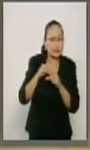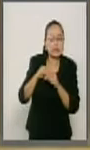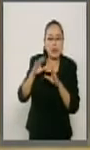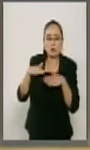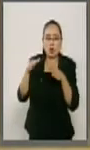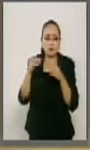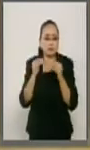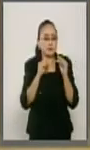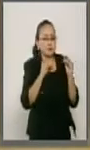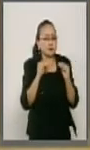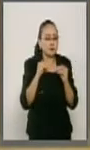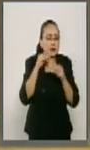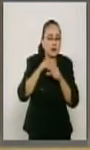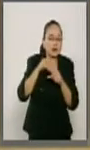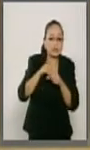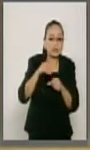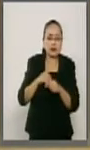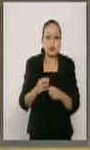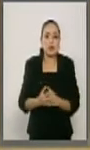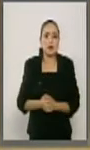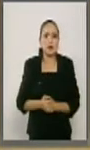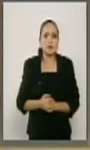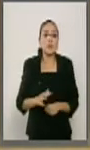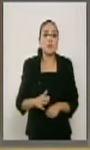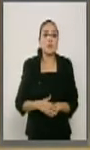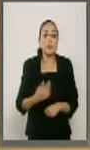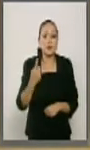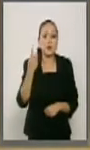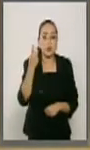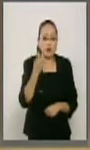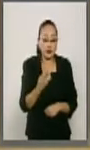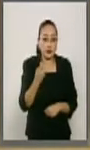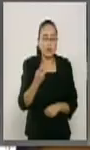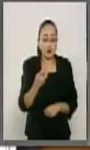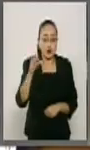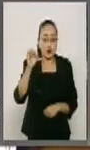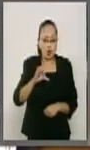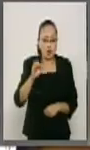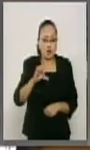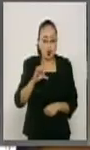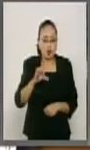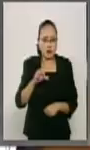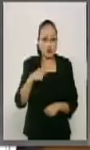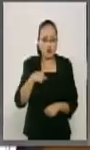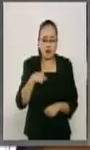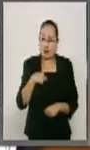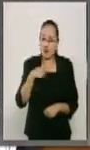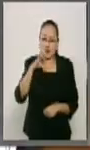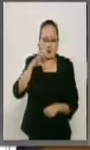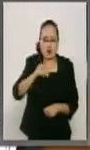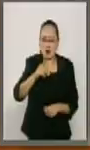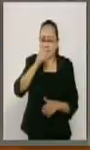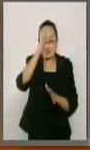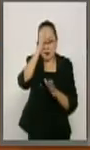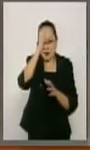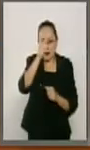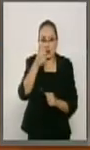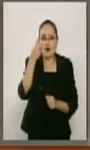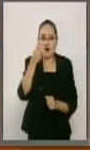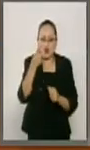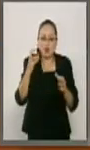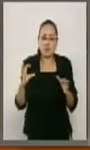Por eso es que esta tarde yo me opongo a seguir ese juego.